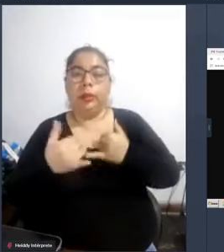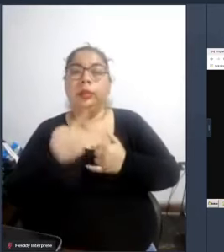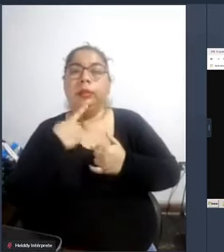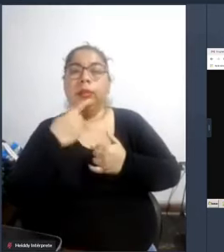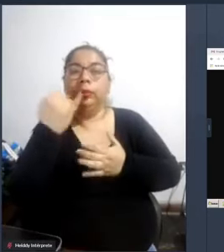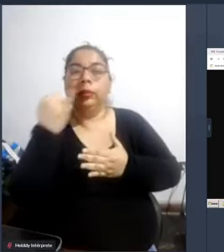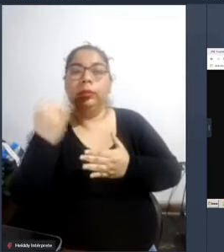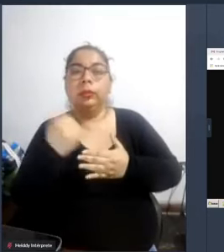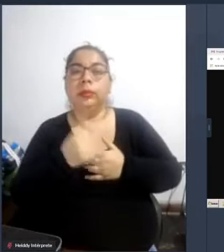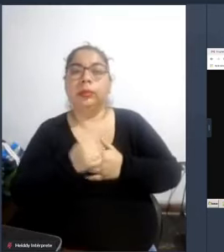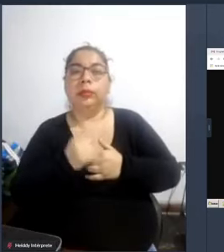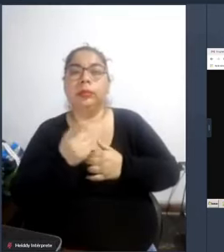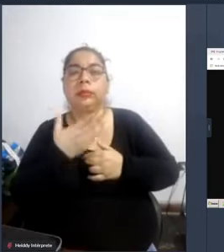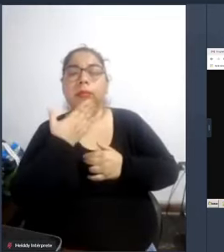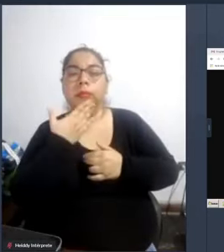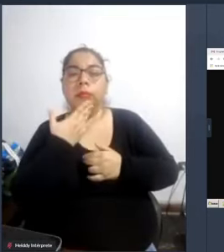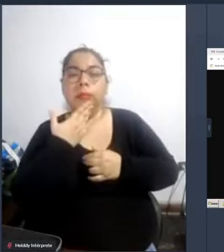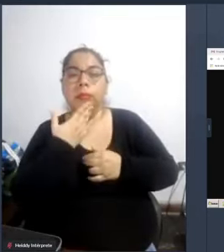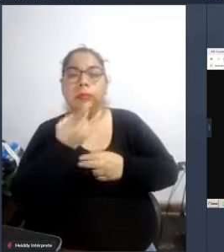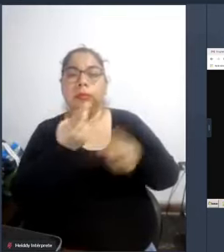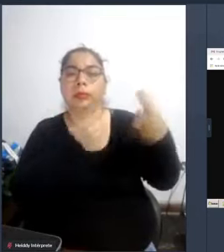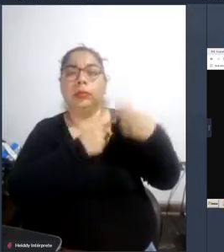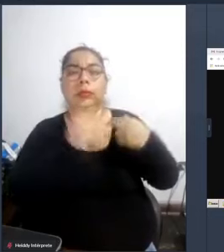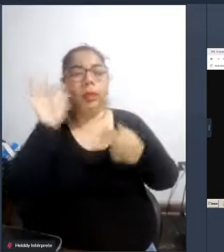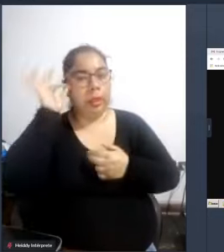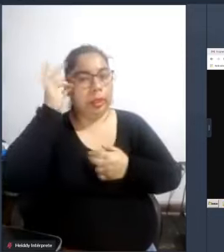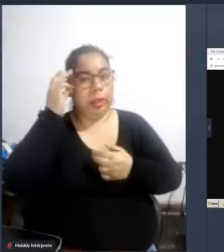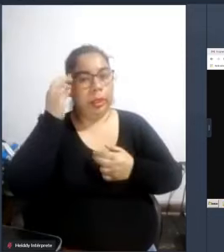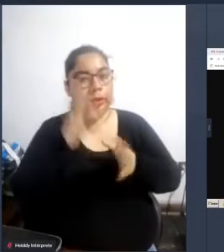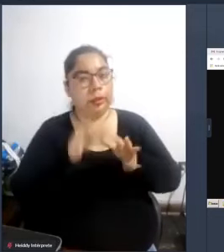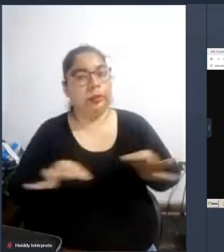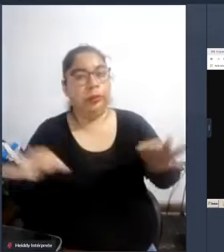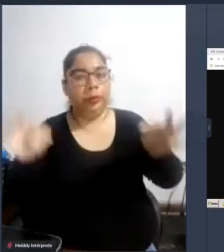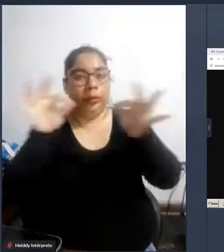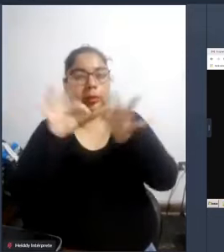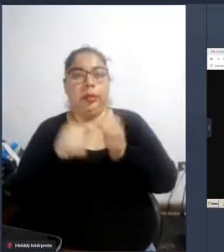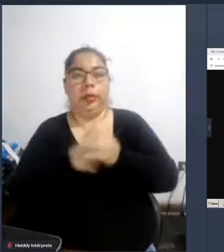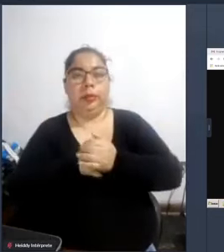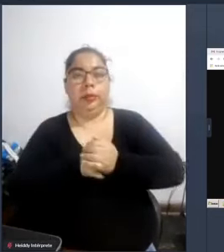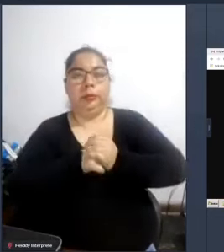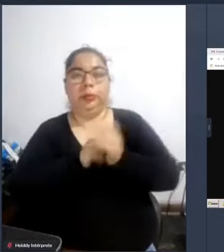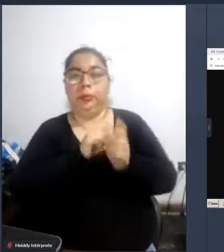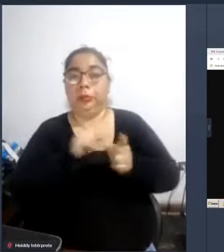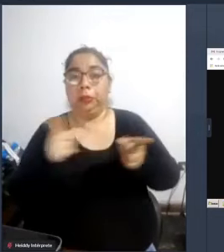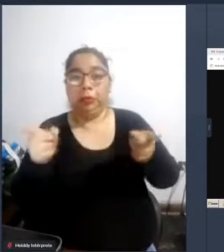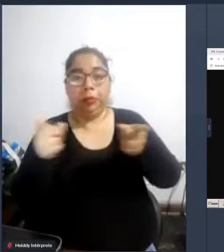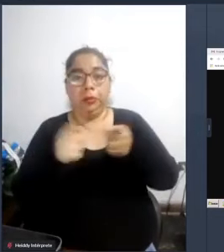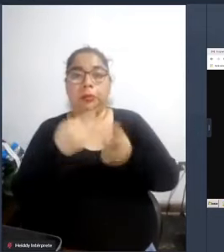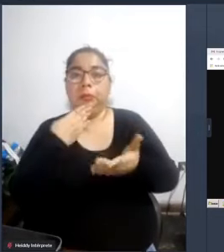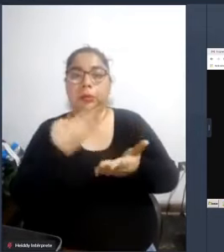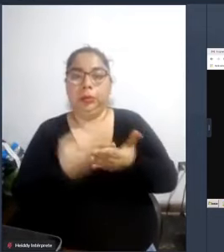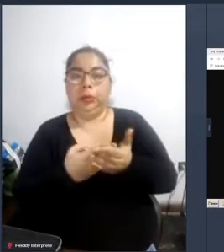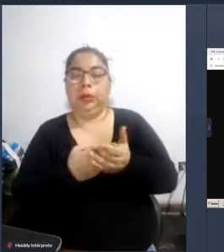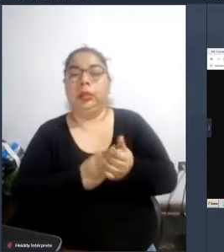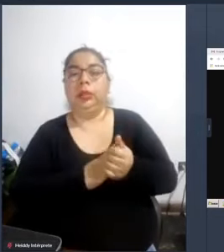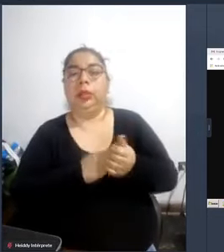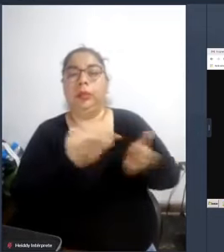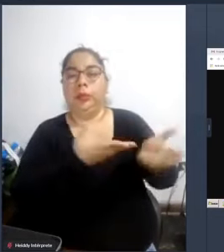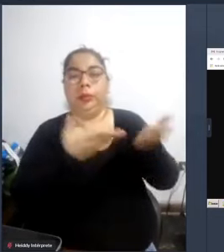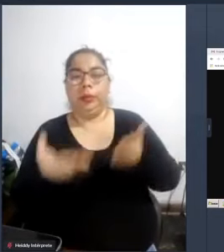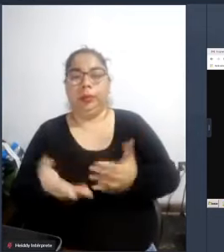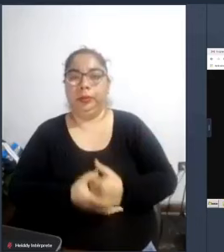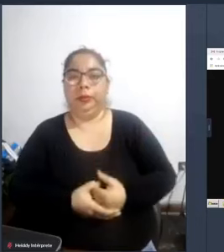tienen que ser llevados a cabo con ingenieros principalmente bien esa es toda mi participación y les agradezco mucho por la invitación